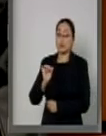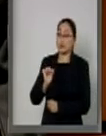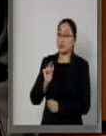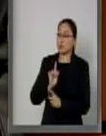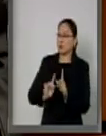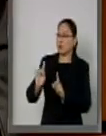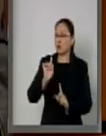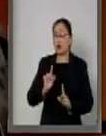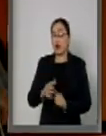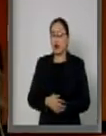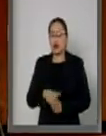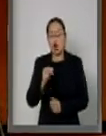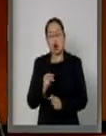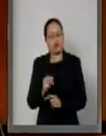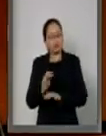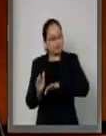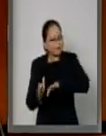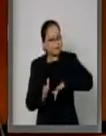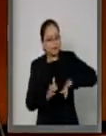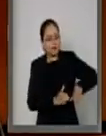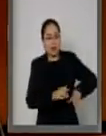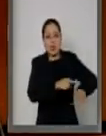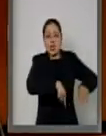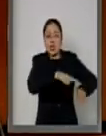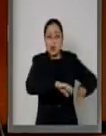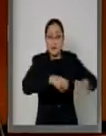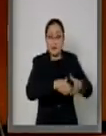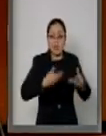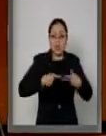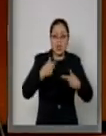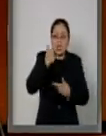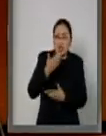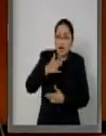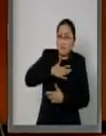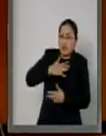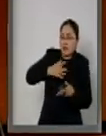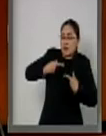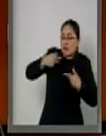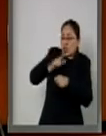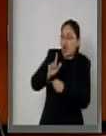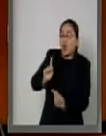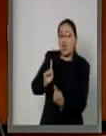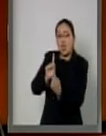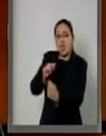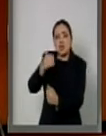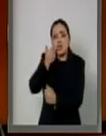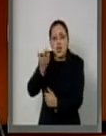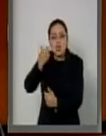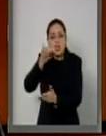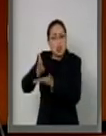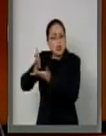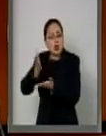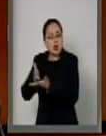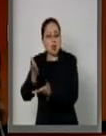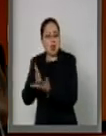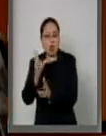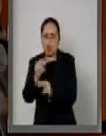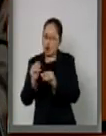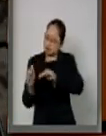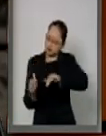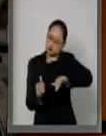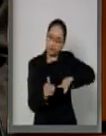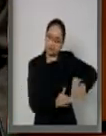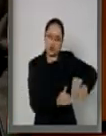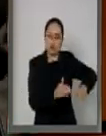queden fuera las voces que buscan incidir en la tragedia bajo intereses sanos y siglas de muy diverso tipo.